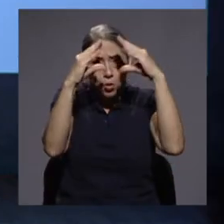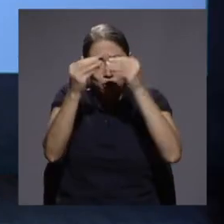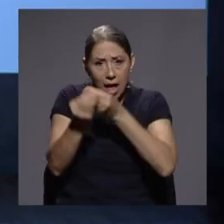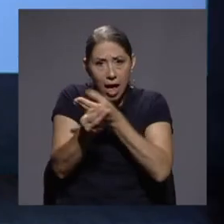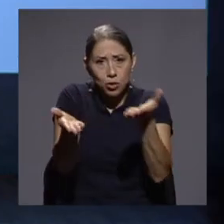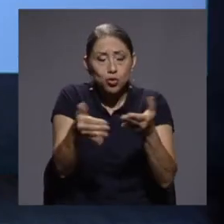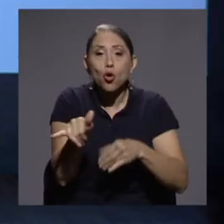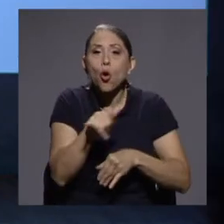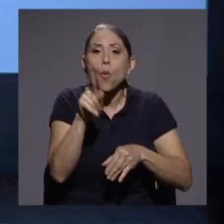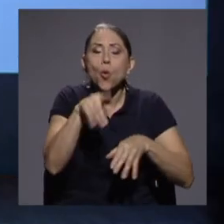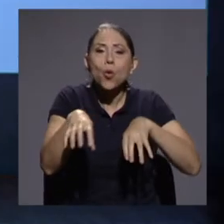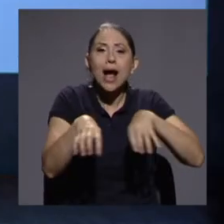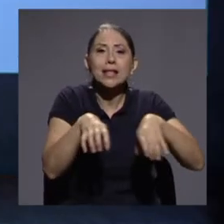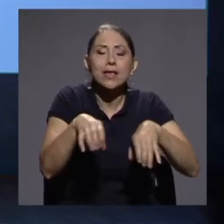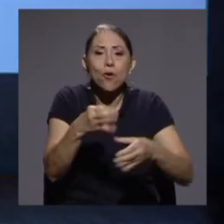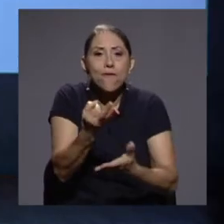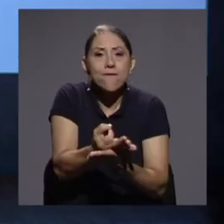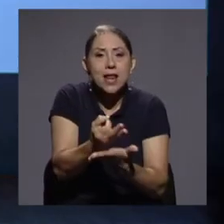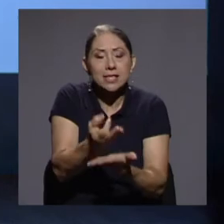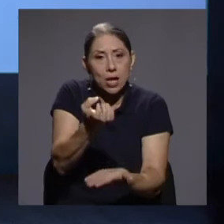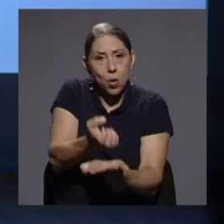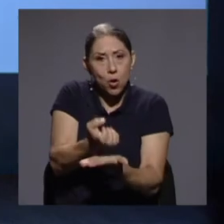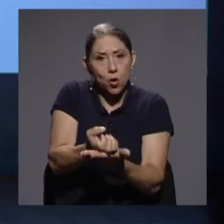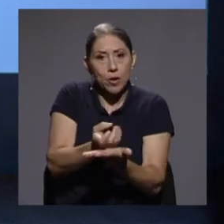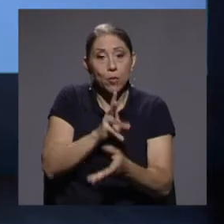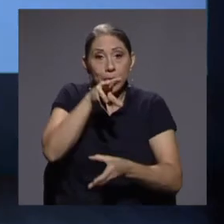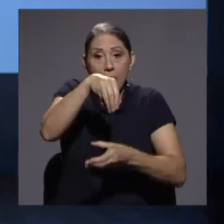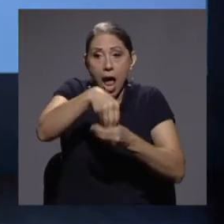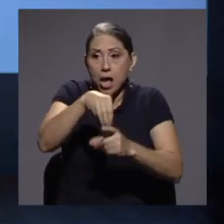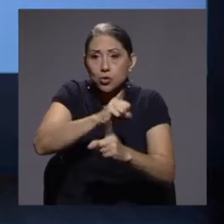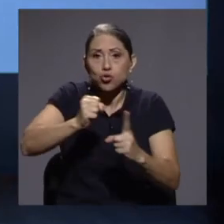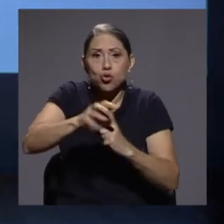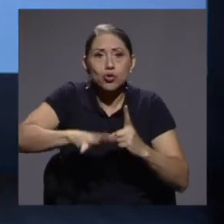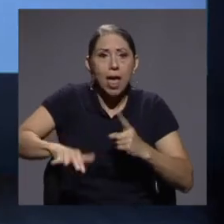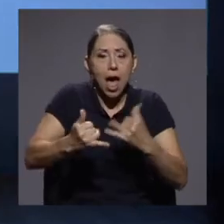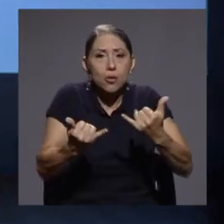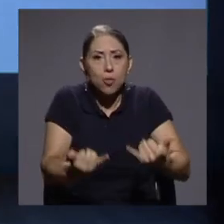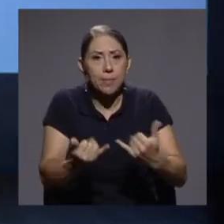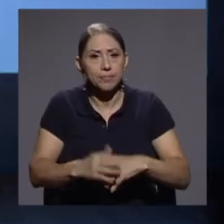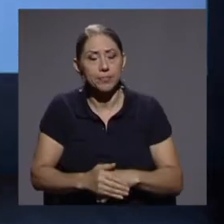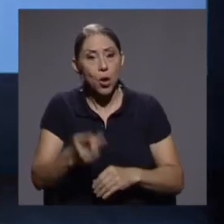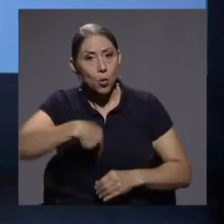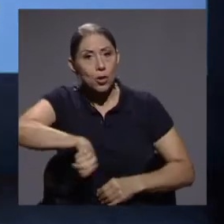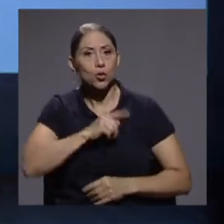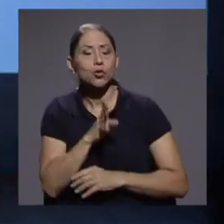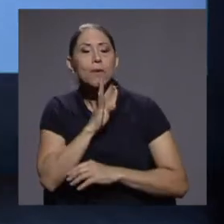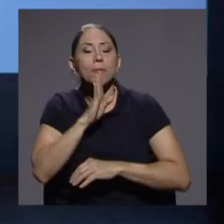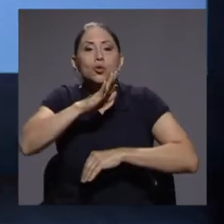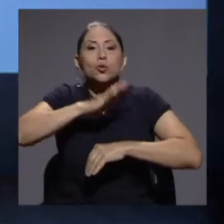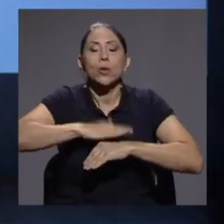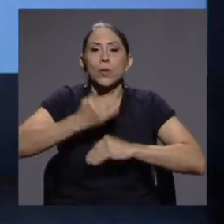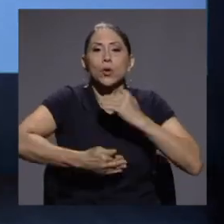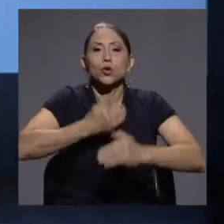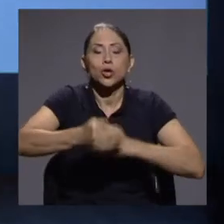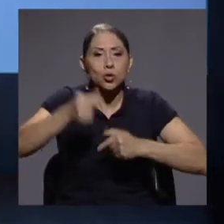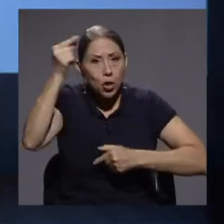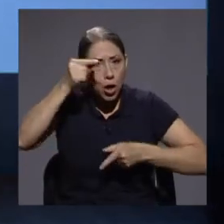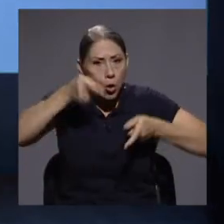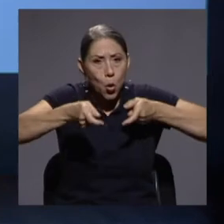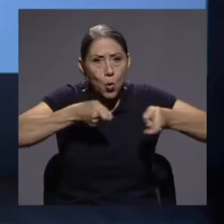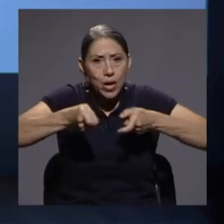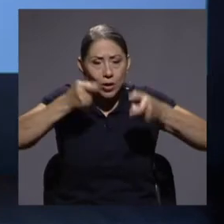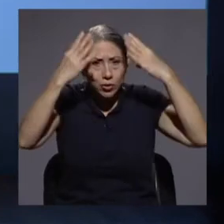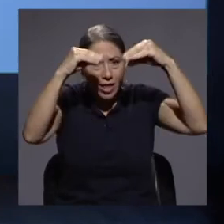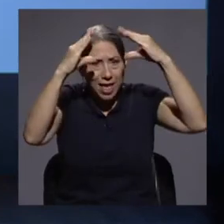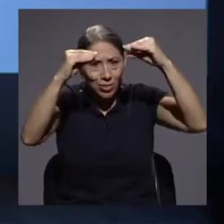financiero o económico en una sociedad actual. Cuando hablamos de un proceso de gobierno de datos o cuando hablamos de gobiernos de